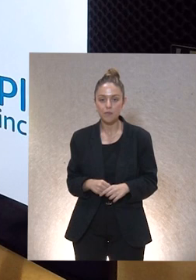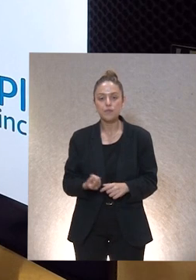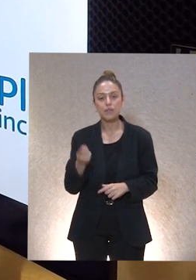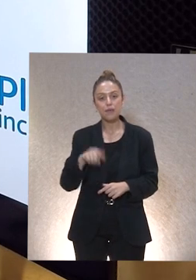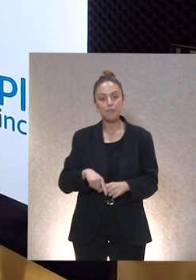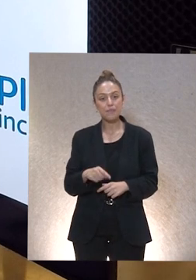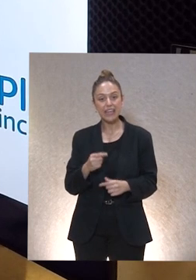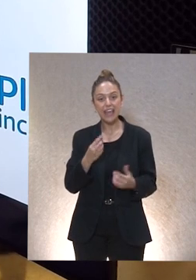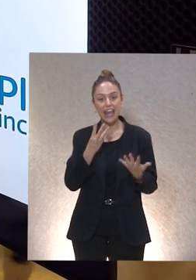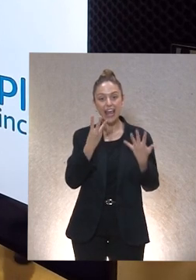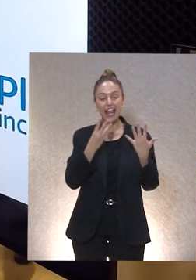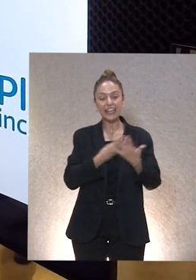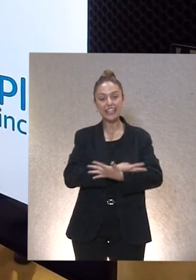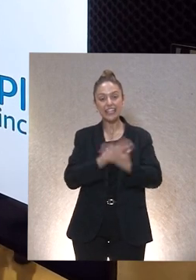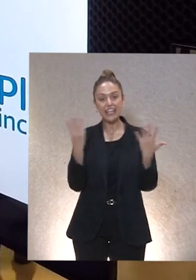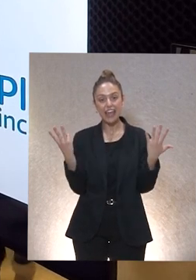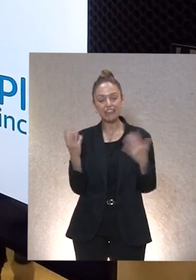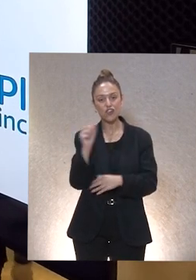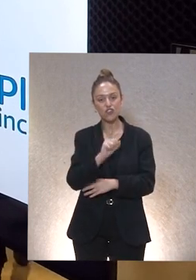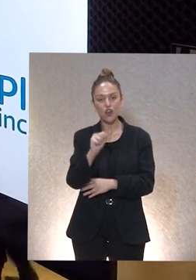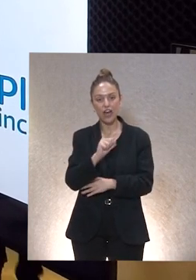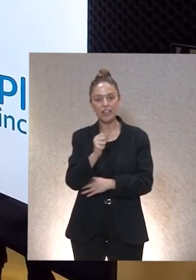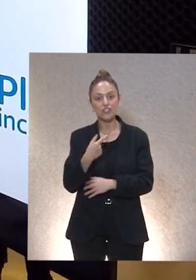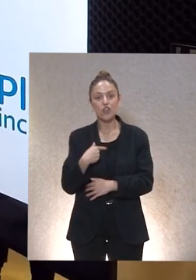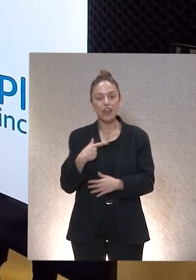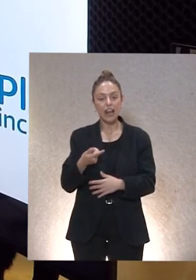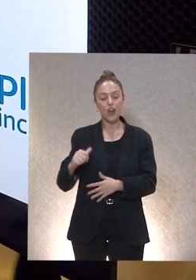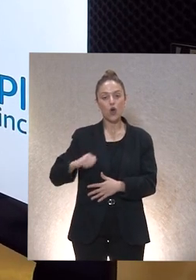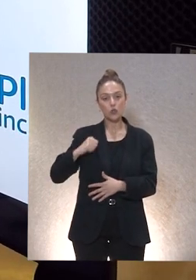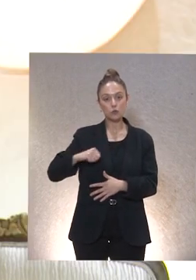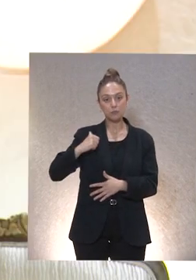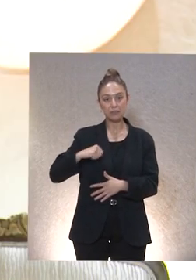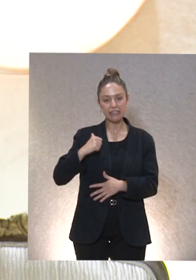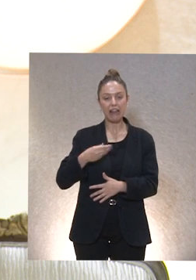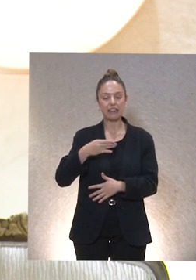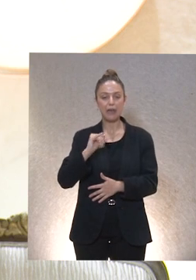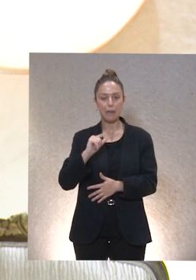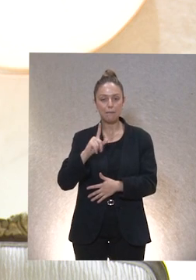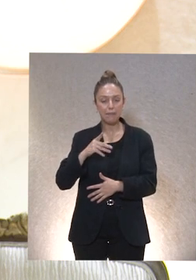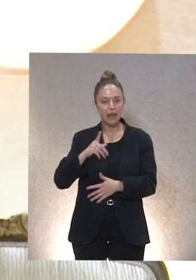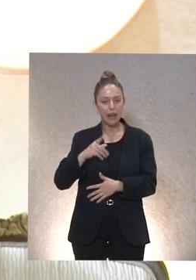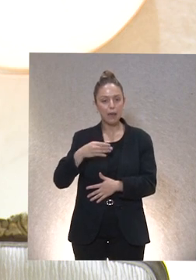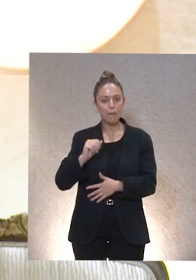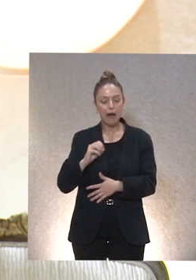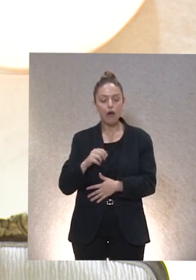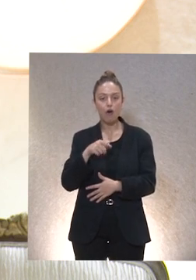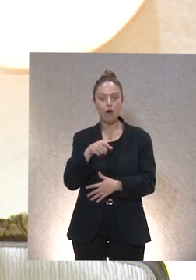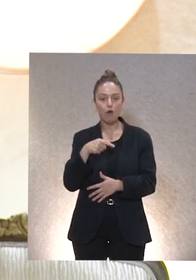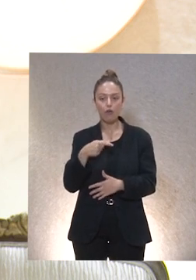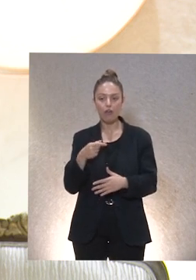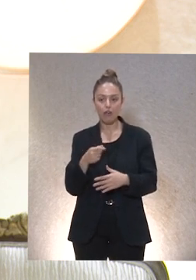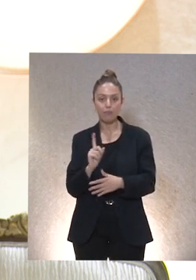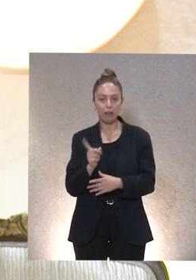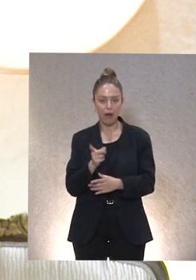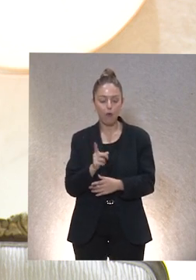18 años miembro del Comité Bioética Asistencial del Hospital de Cruces de Bilbao. Bueno, ha escrito multitud de